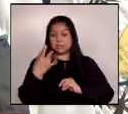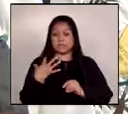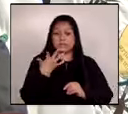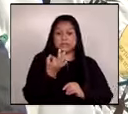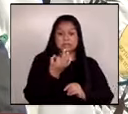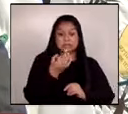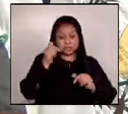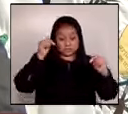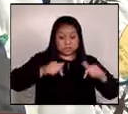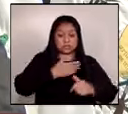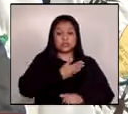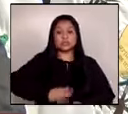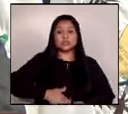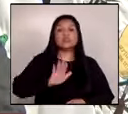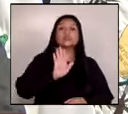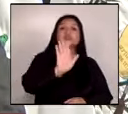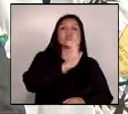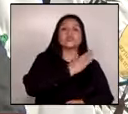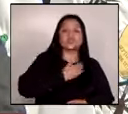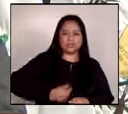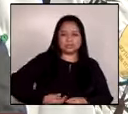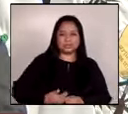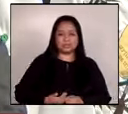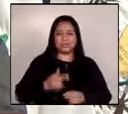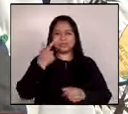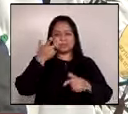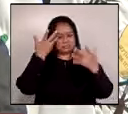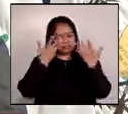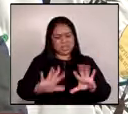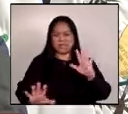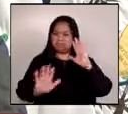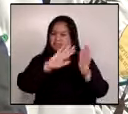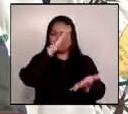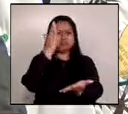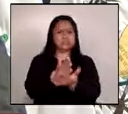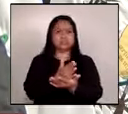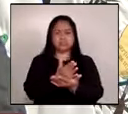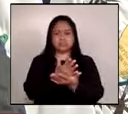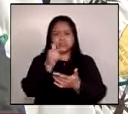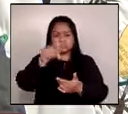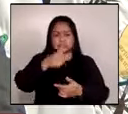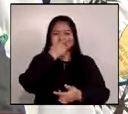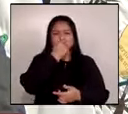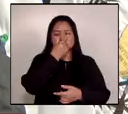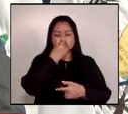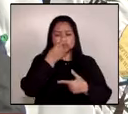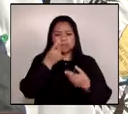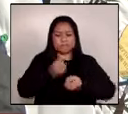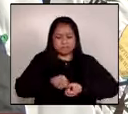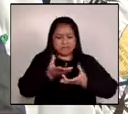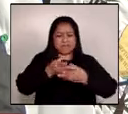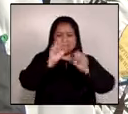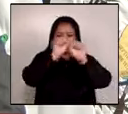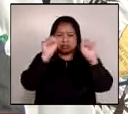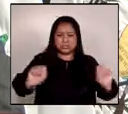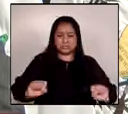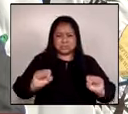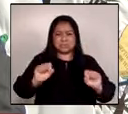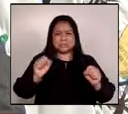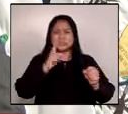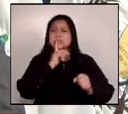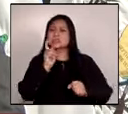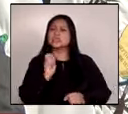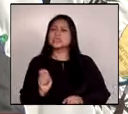gobierno, y rompió la espiral de corrupción que alimentaba un sistema podrido establecido